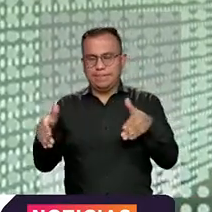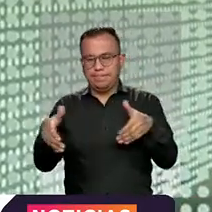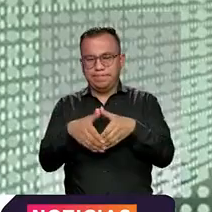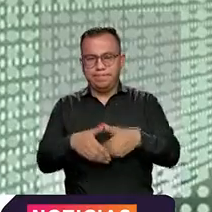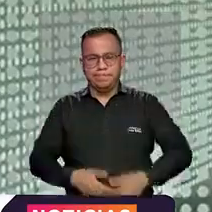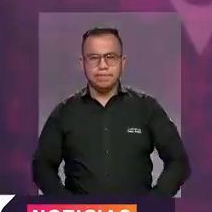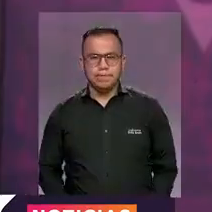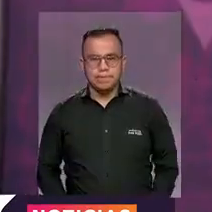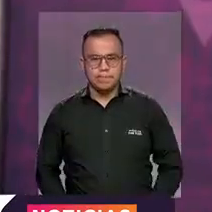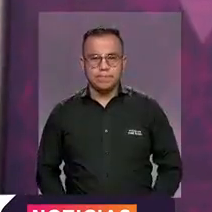abierta. Y relaciones...